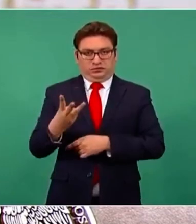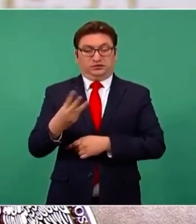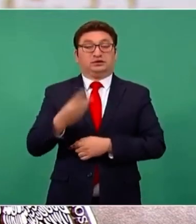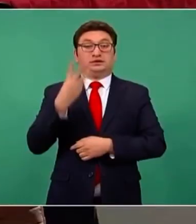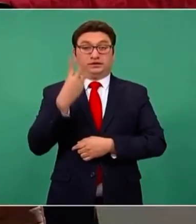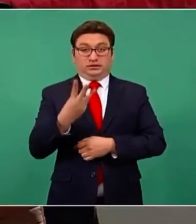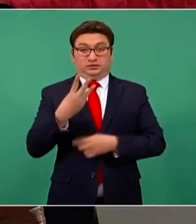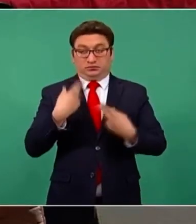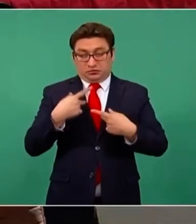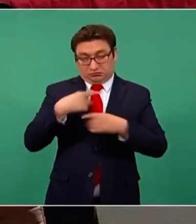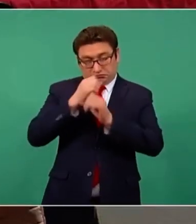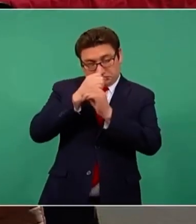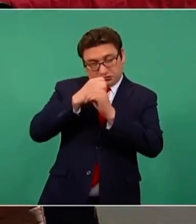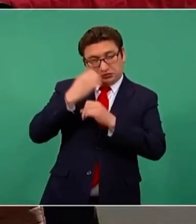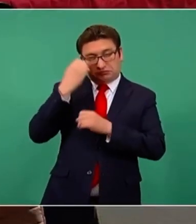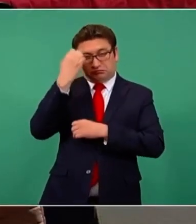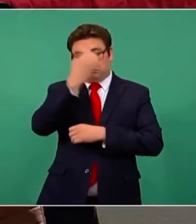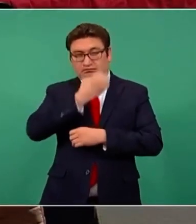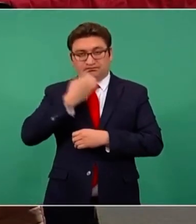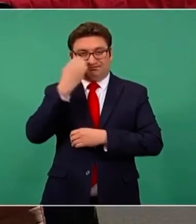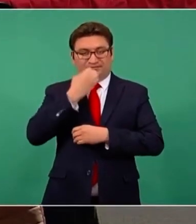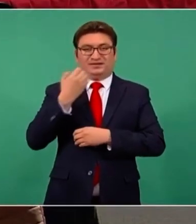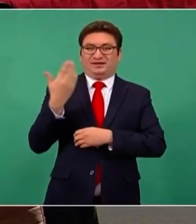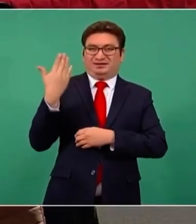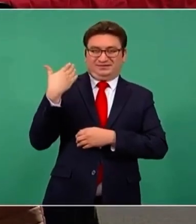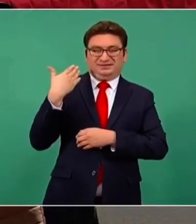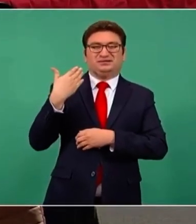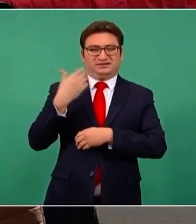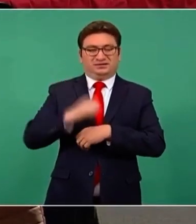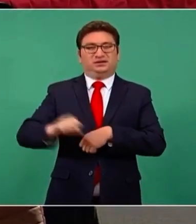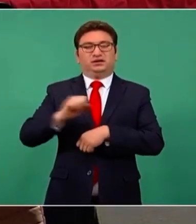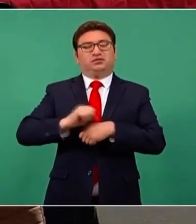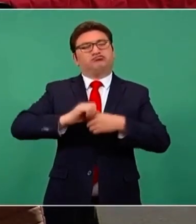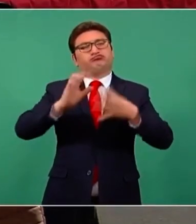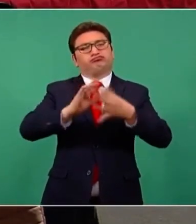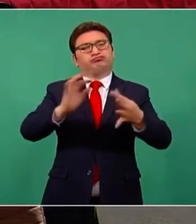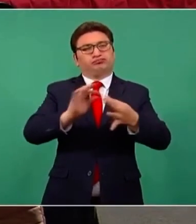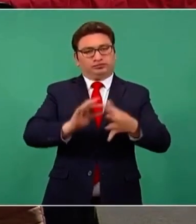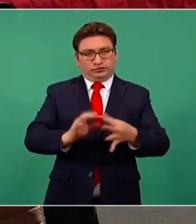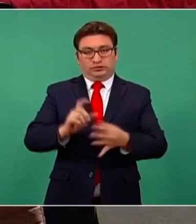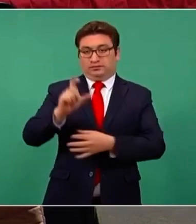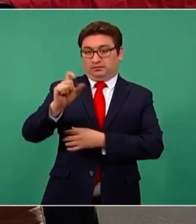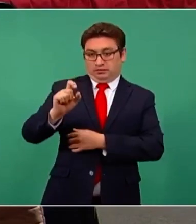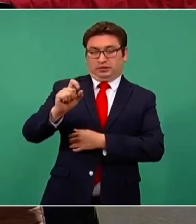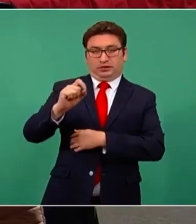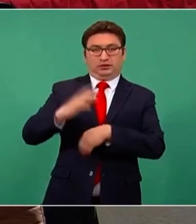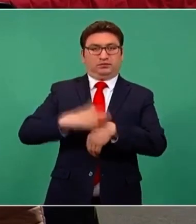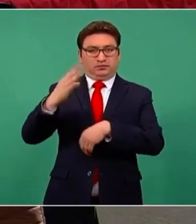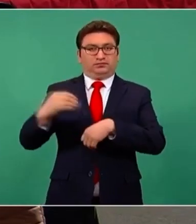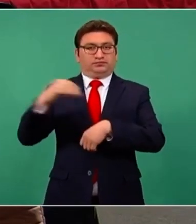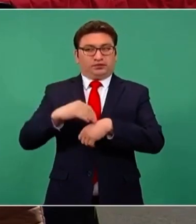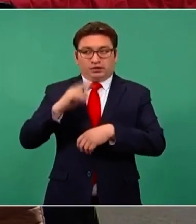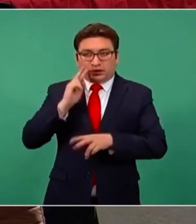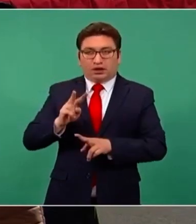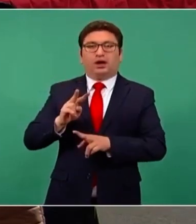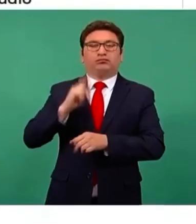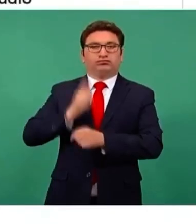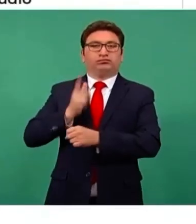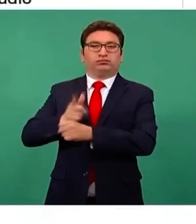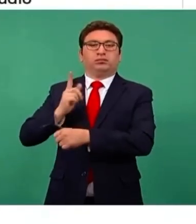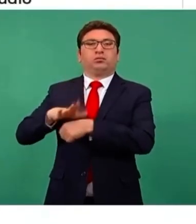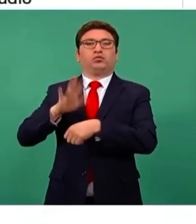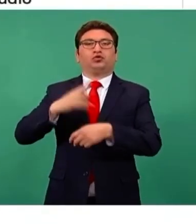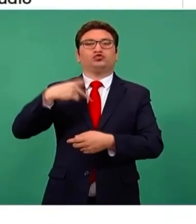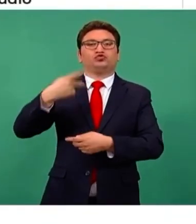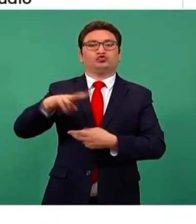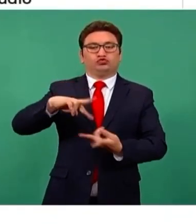fueron estudiadas a detalle y que dimos a conocer la semana pasada. Hay 20 adicionales que fueron detectadas por su secuenciación